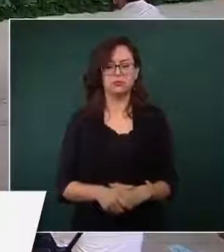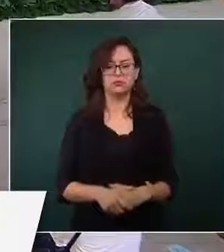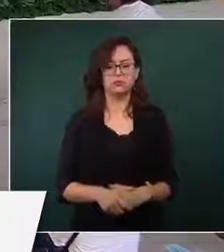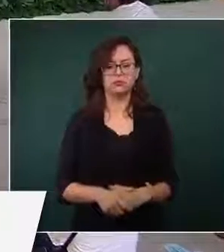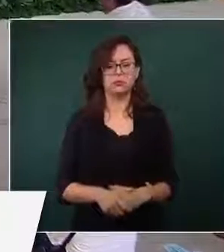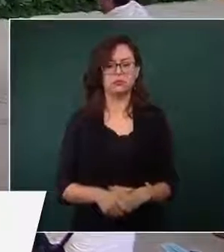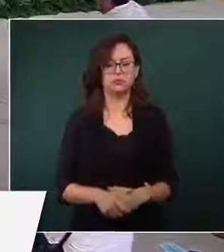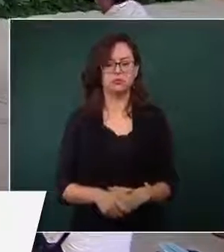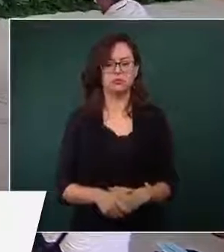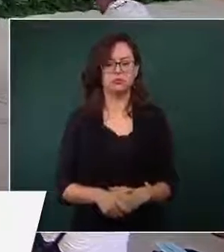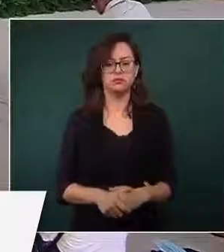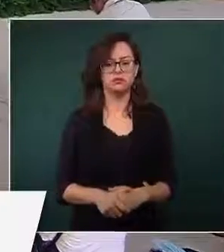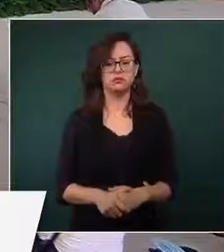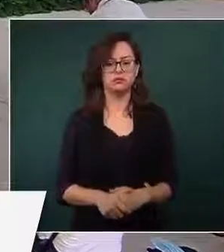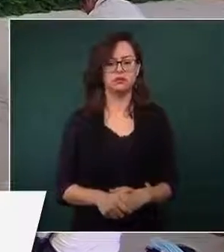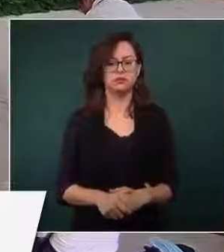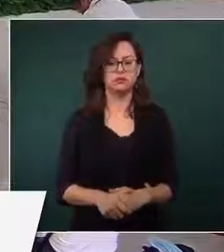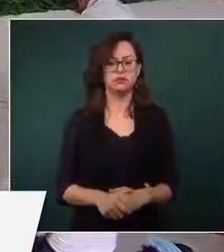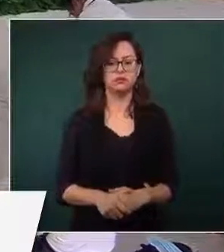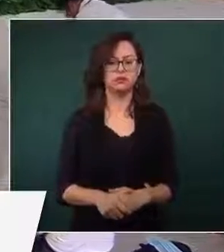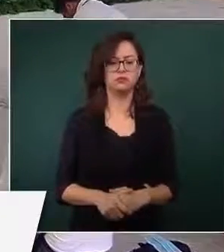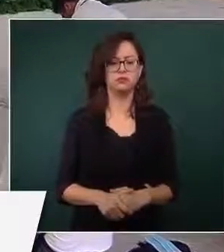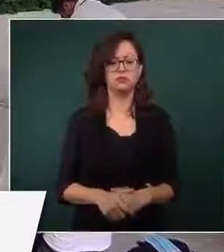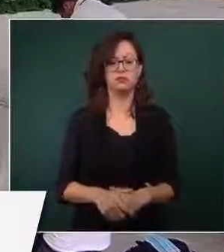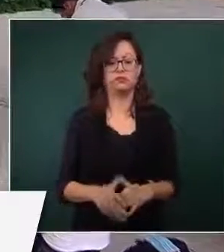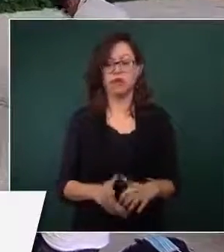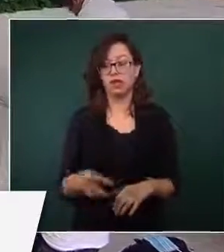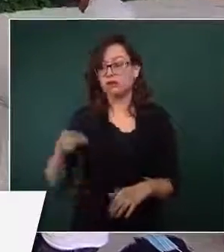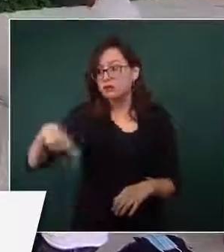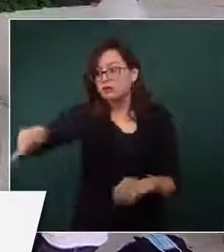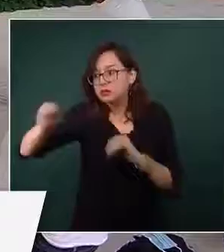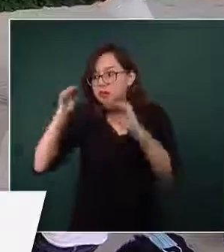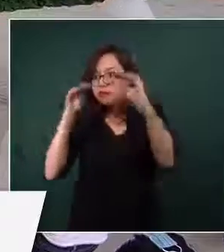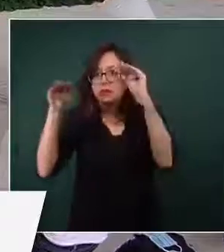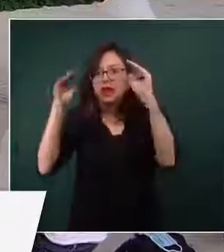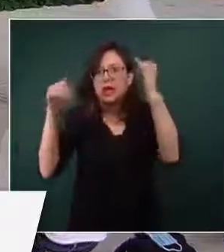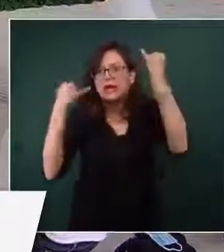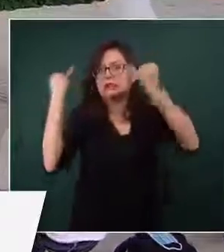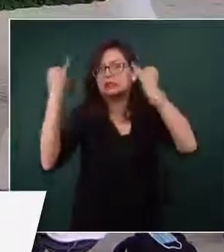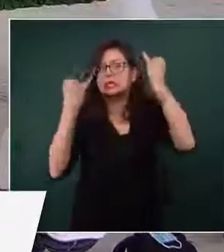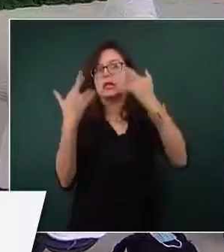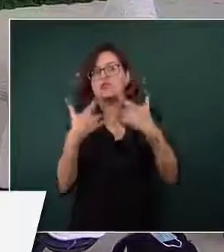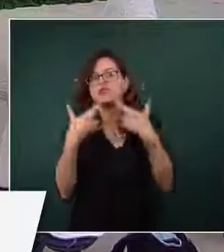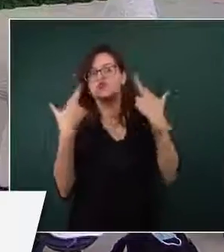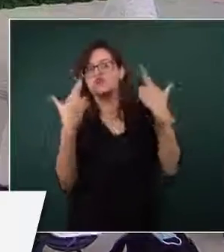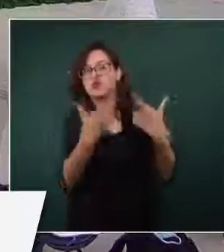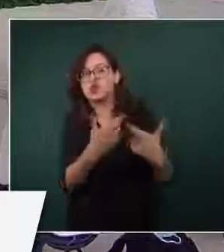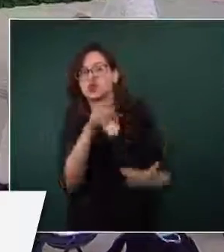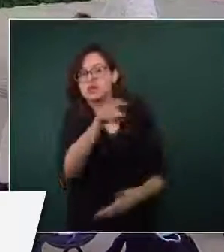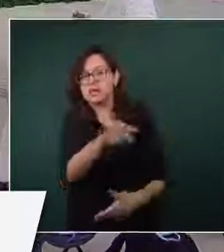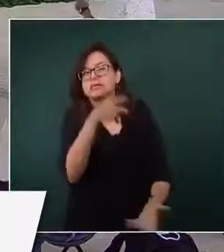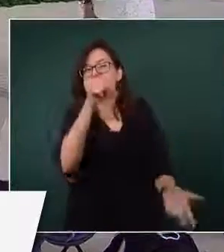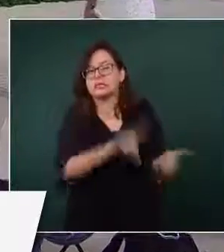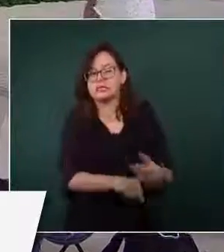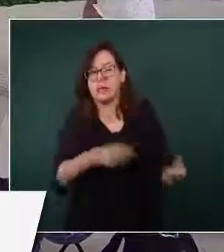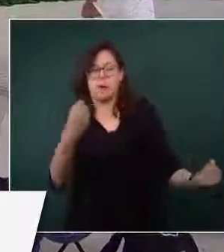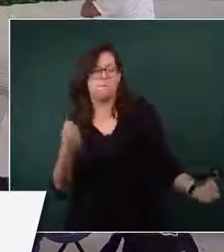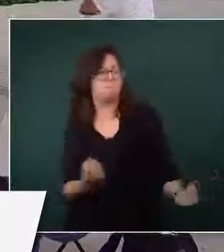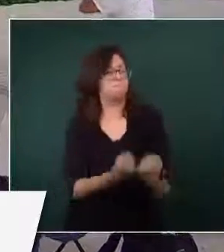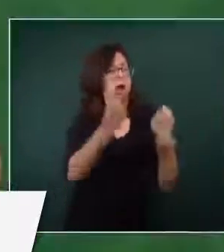si se promueve que va a haber esta reunión y que puede haber ahí un